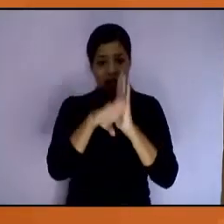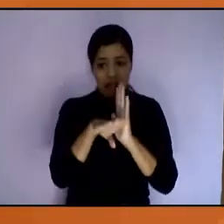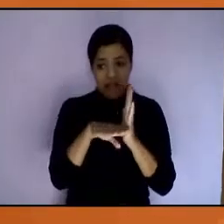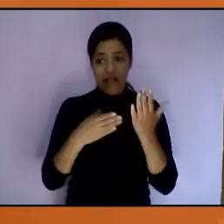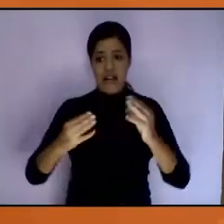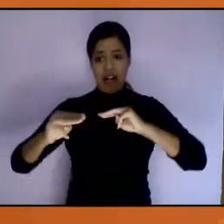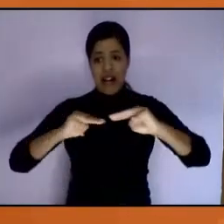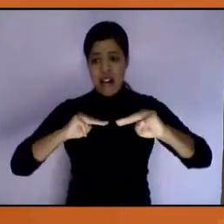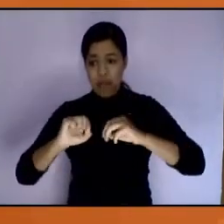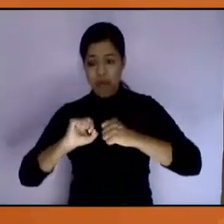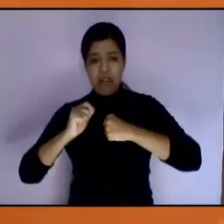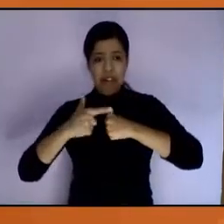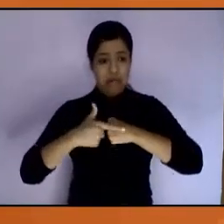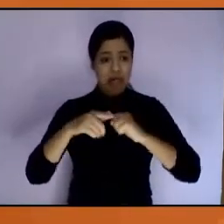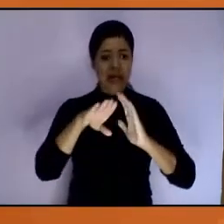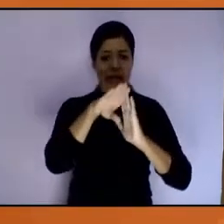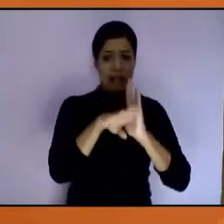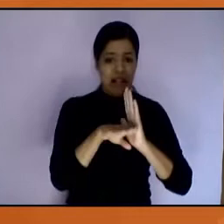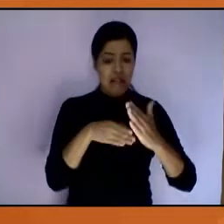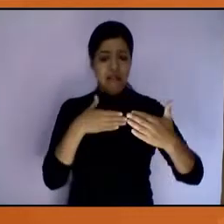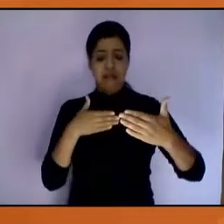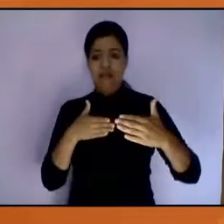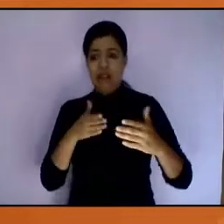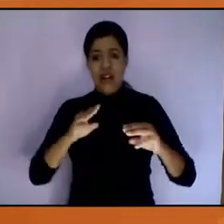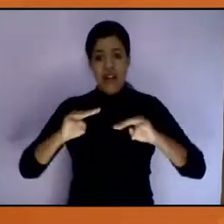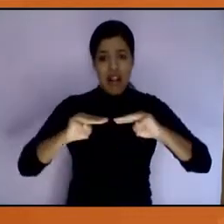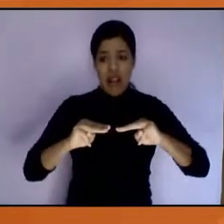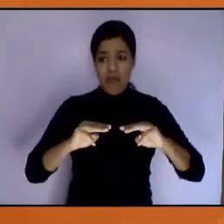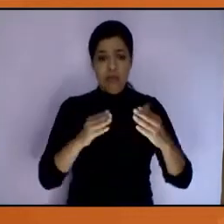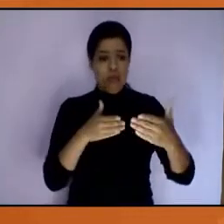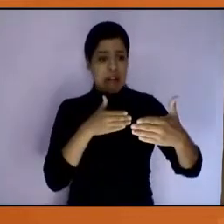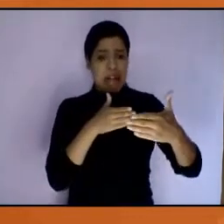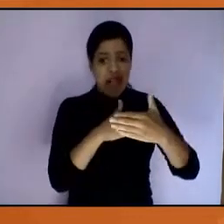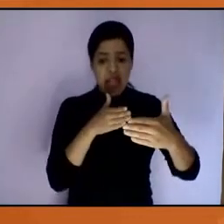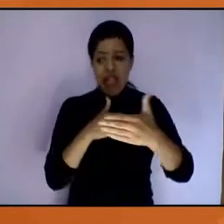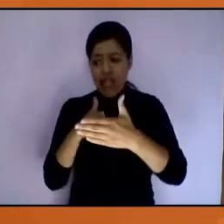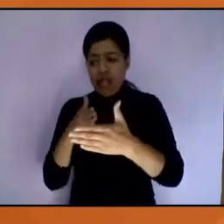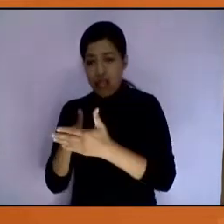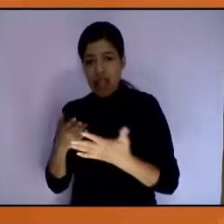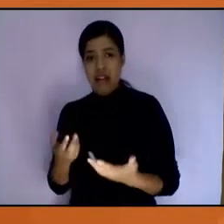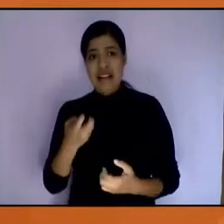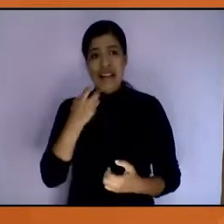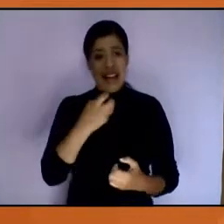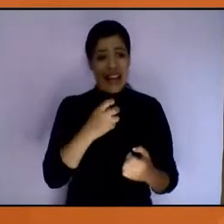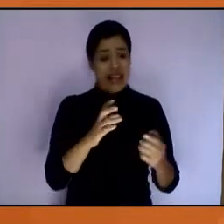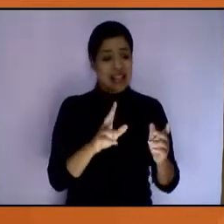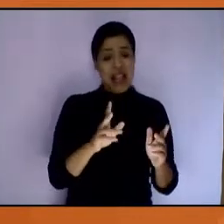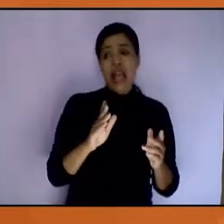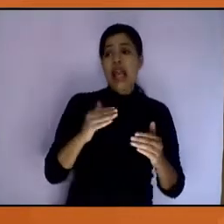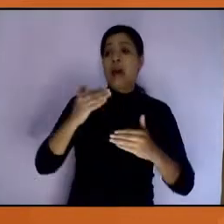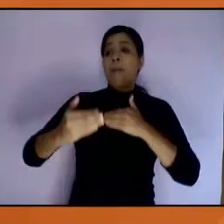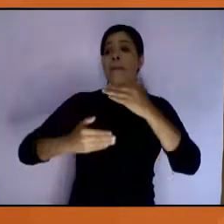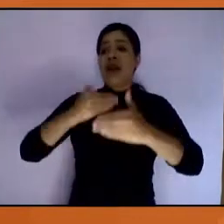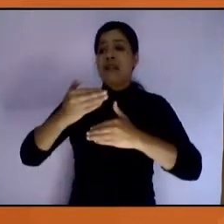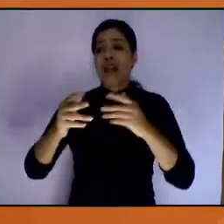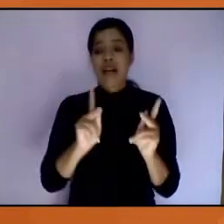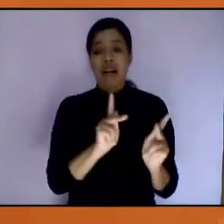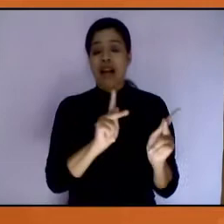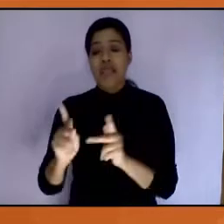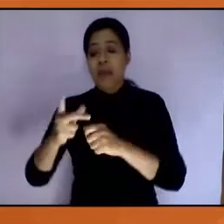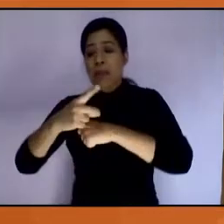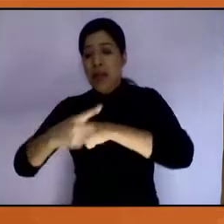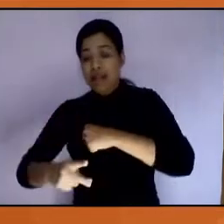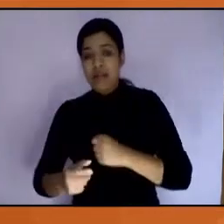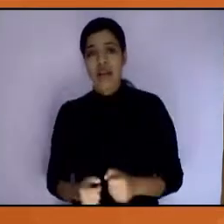personas se va a también bloqueada. Esto tiene consecuencias en todos los demás ámbitos del plan. Por ponerles un ejemplo,